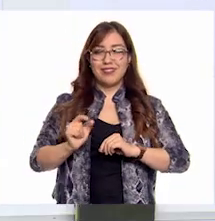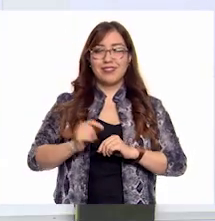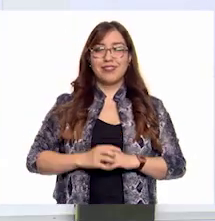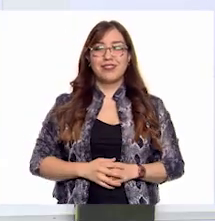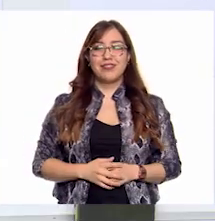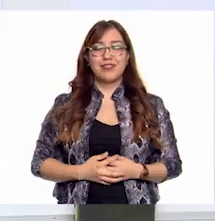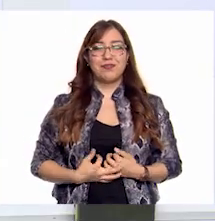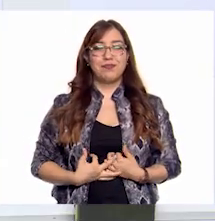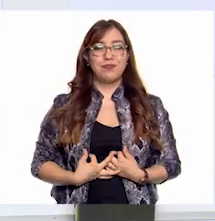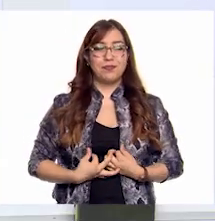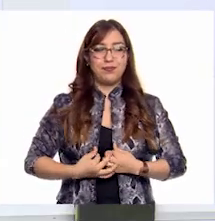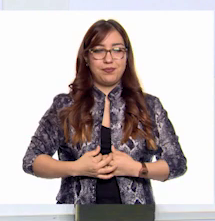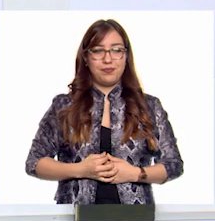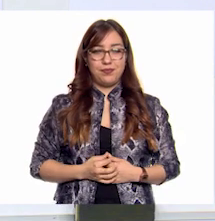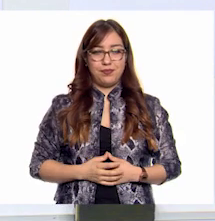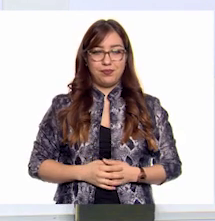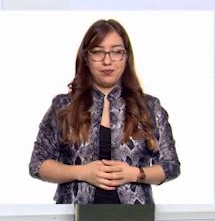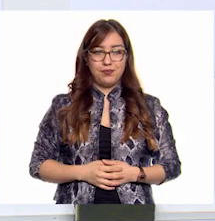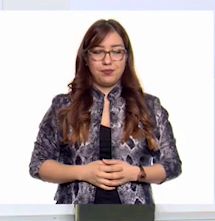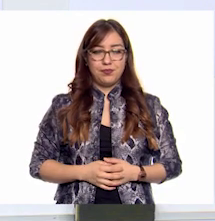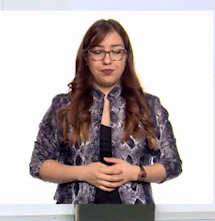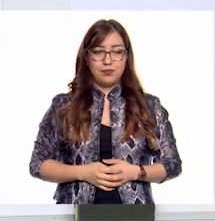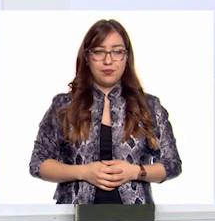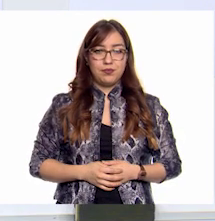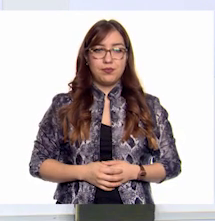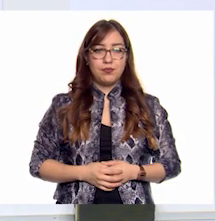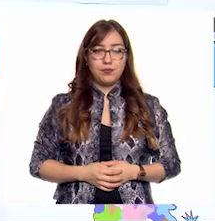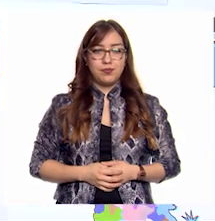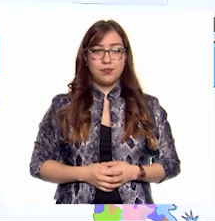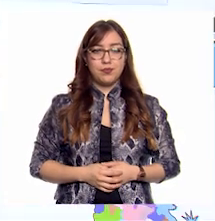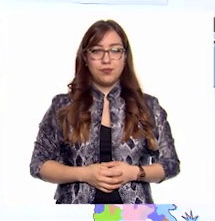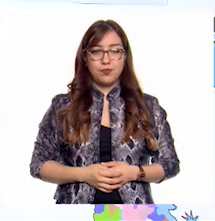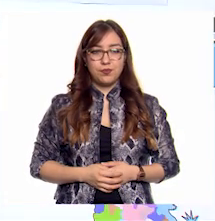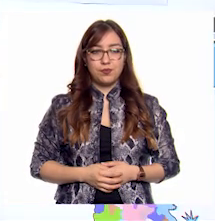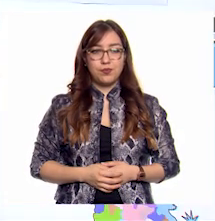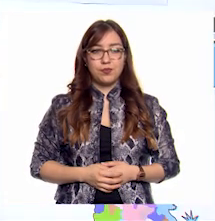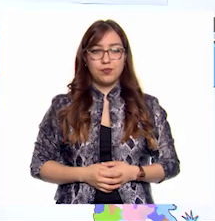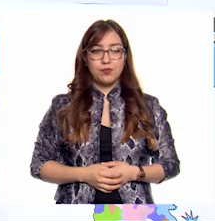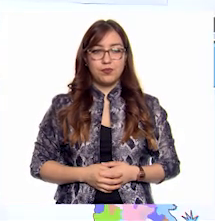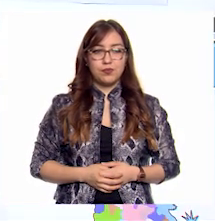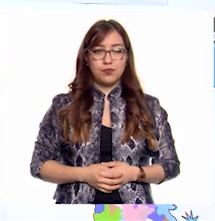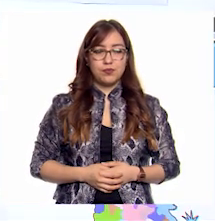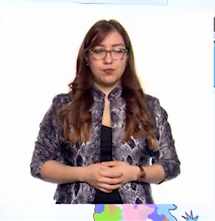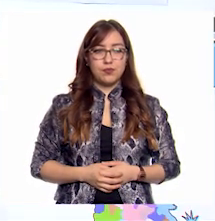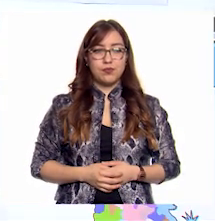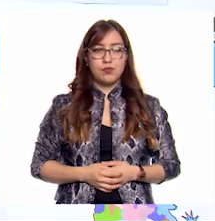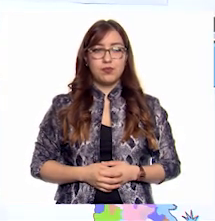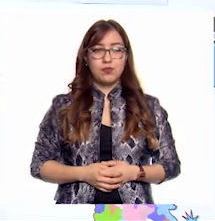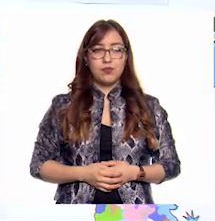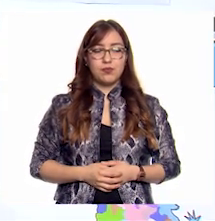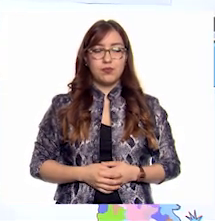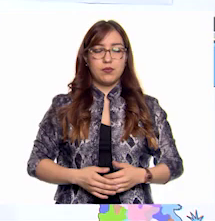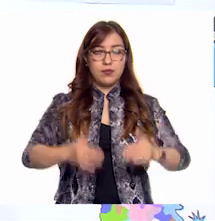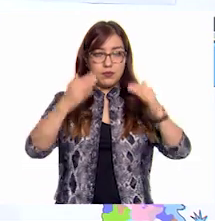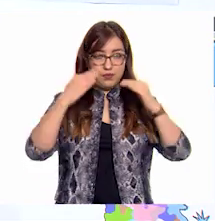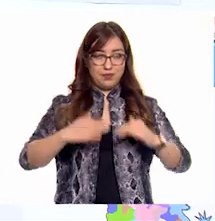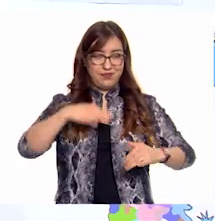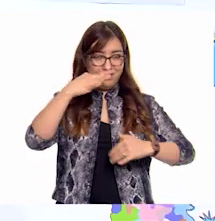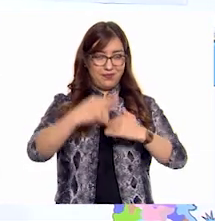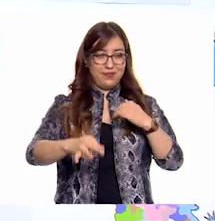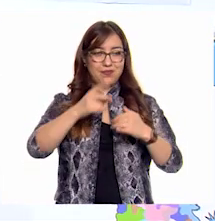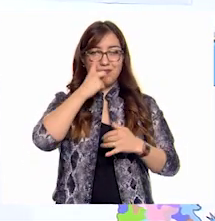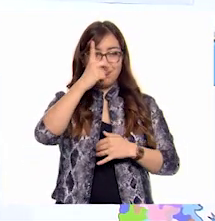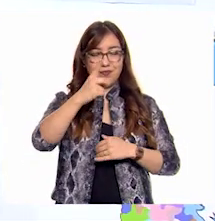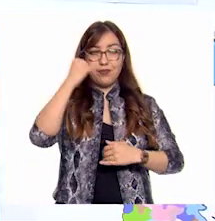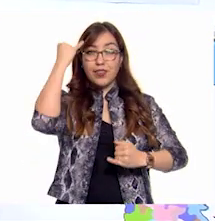casi. Creo que yo también, Ale. Vamos a verlo. Muy bien. Vamos a la siguiente. Son las ideas que se generan